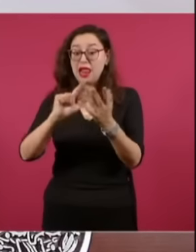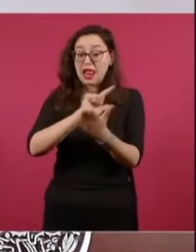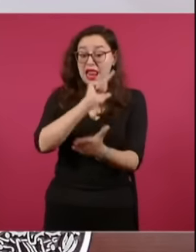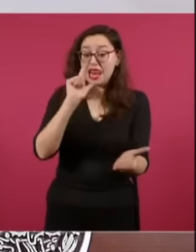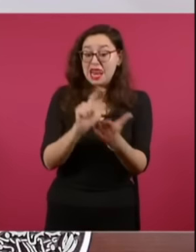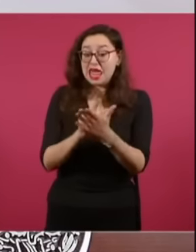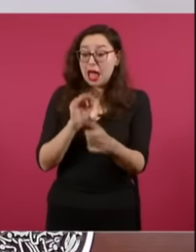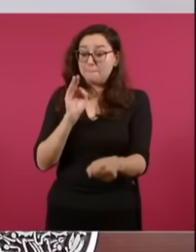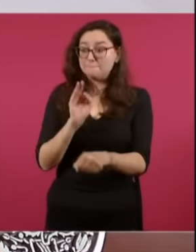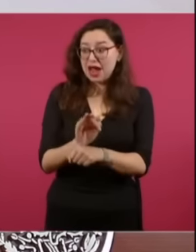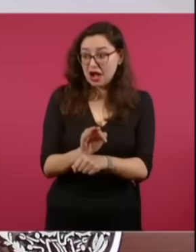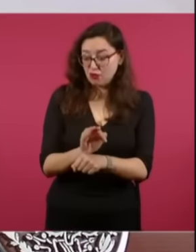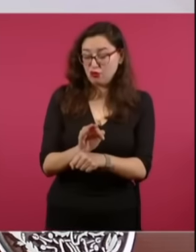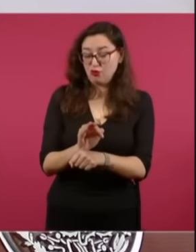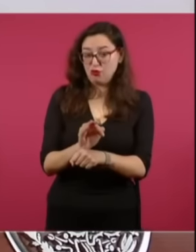amparo